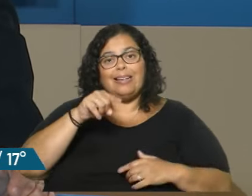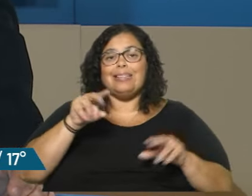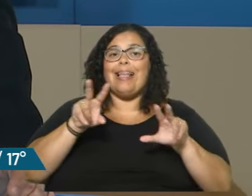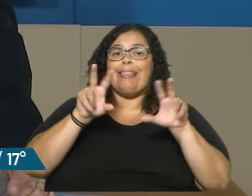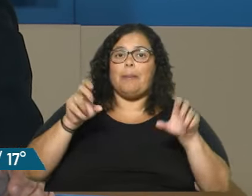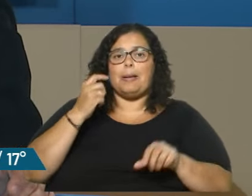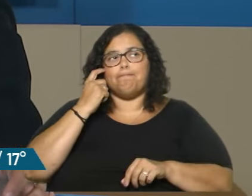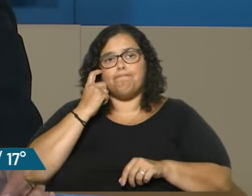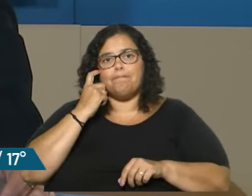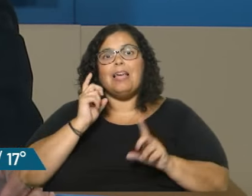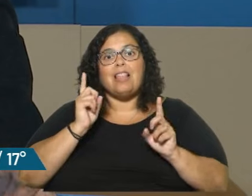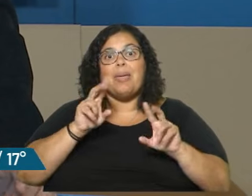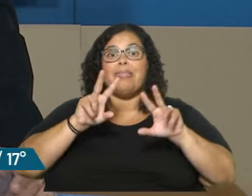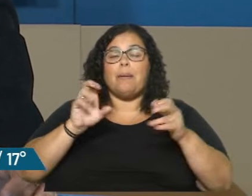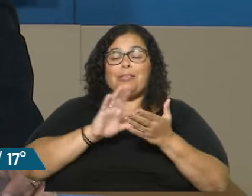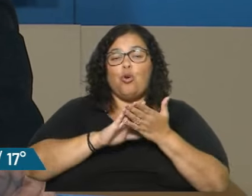El tema de, bueno, de la SAFAP.